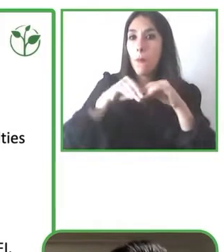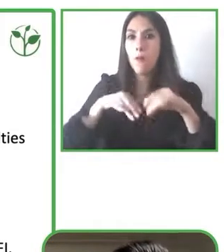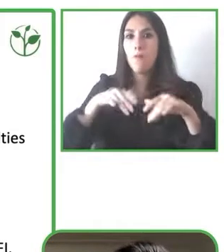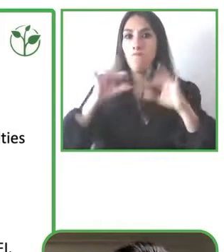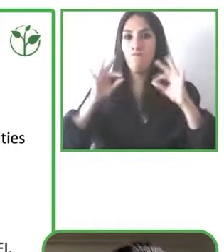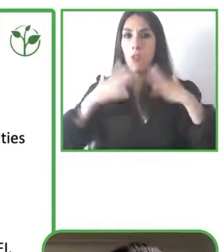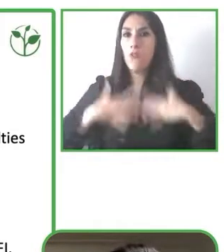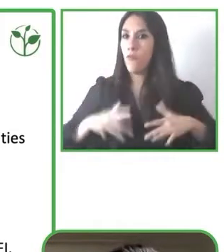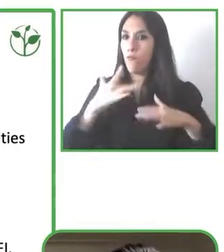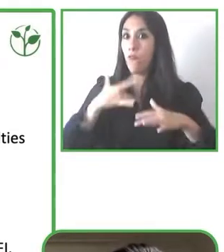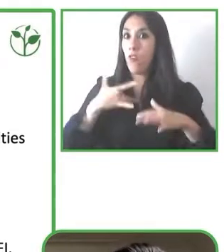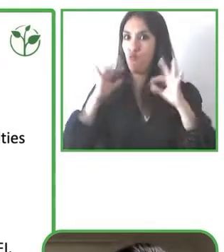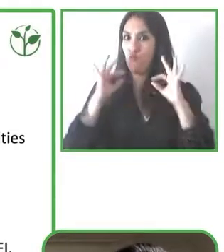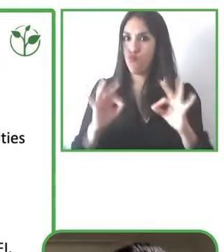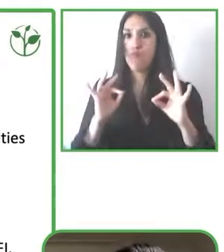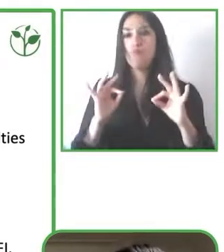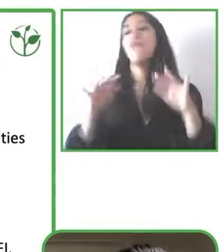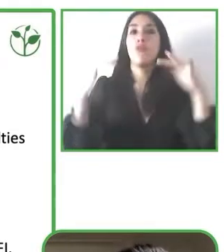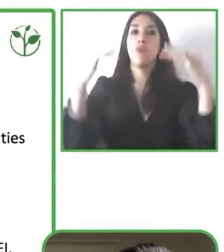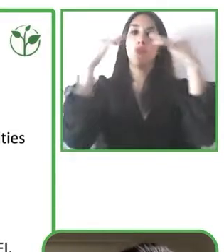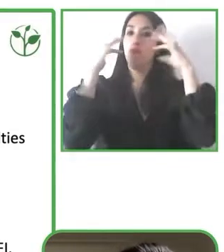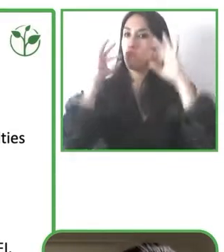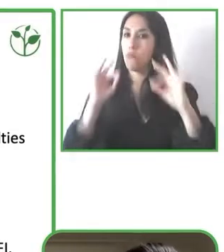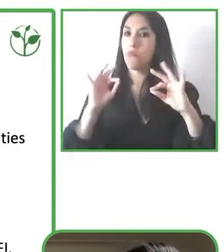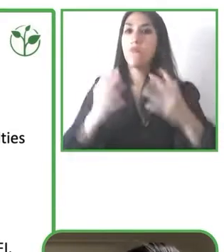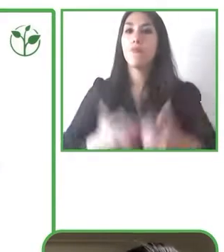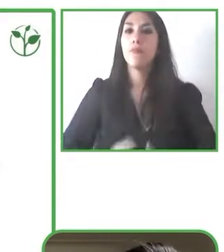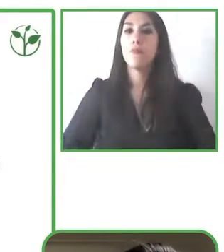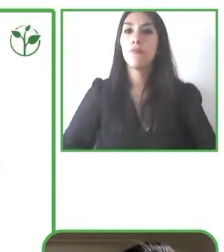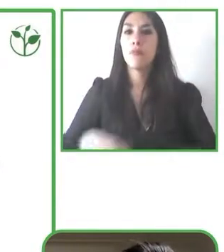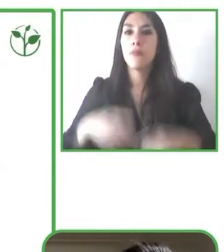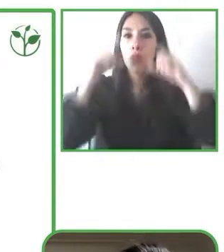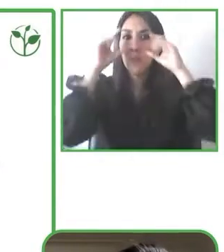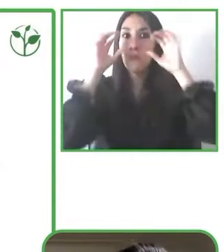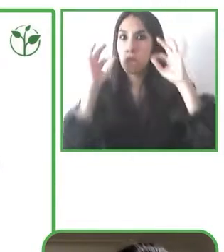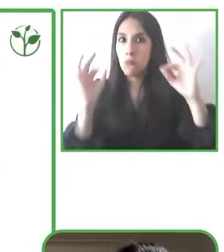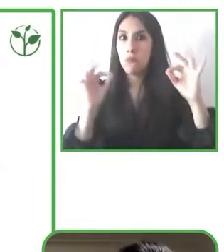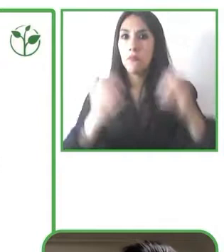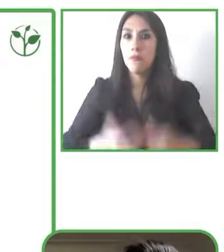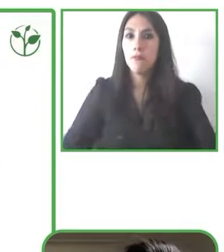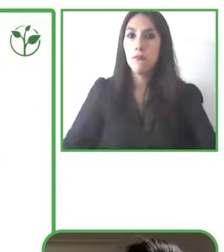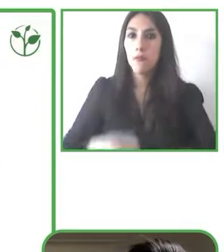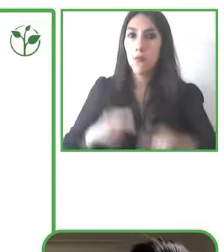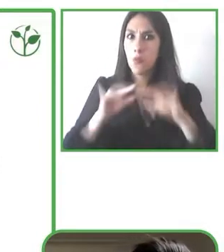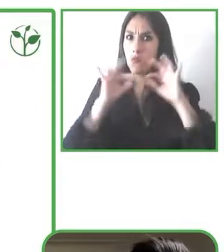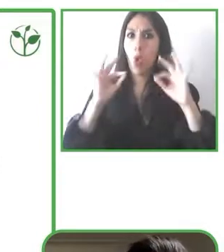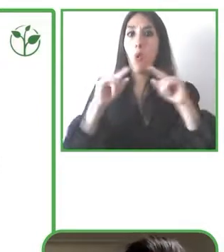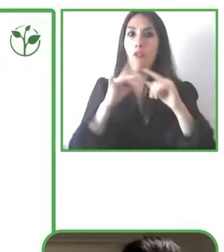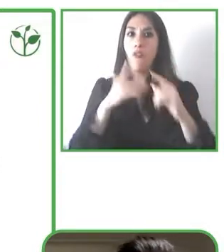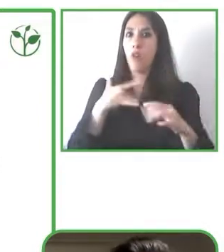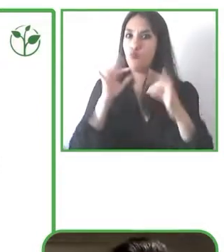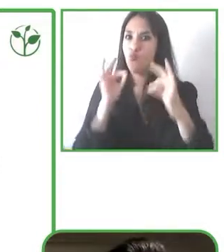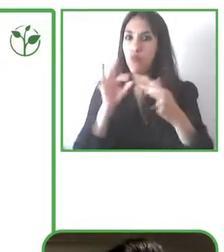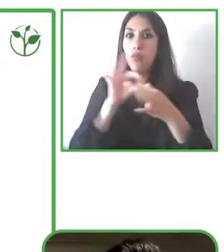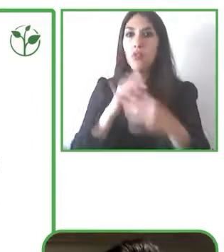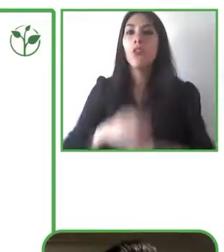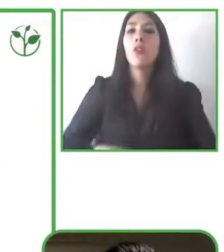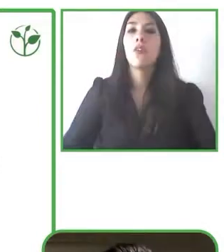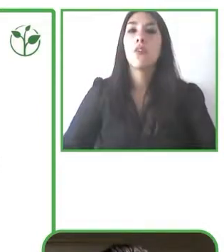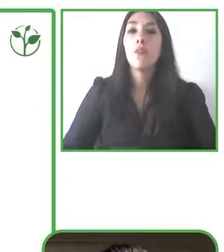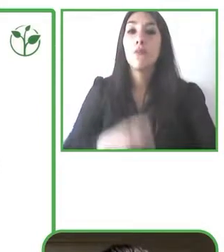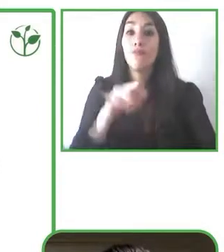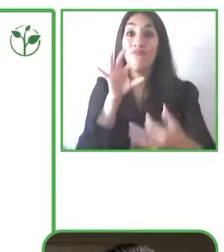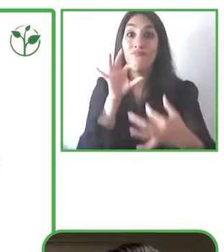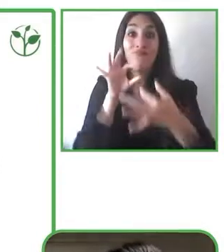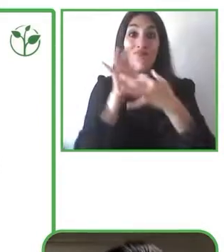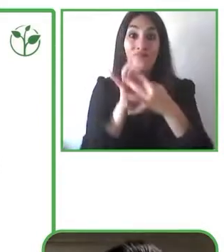funciones integradas donde podemos conectarnos con otros dispositivos. Por lo tanto, es muy intuitivo. Y hay también